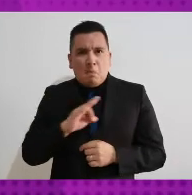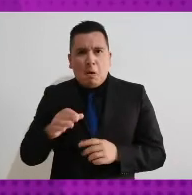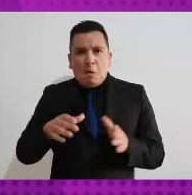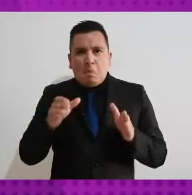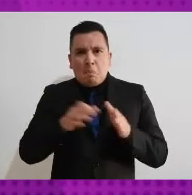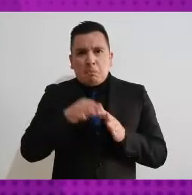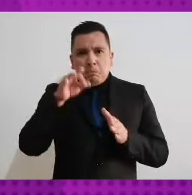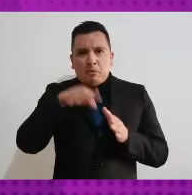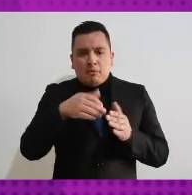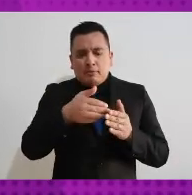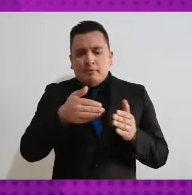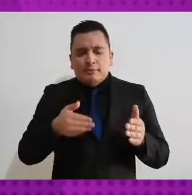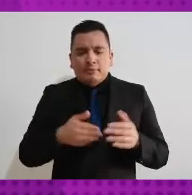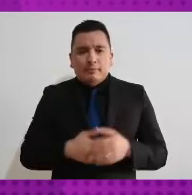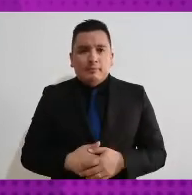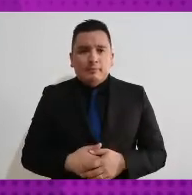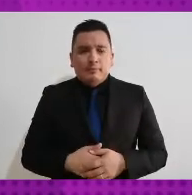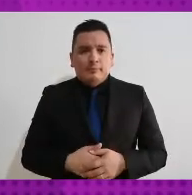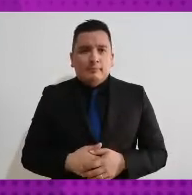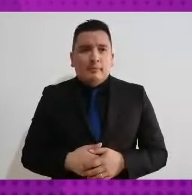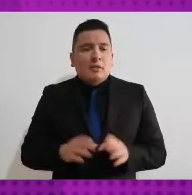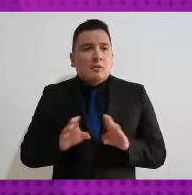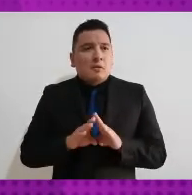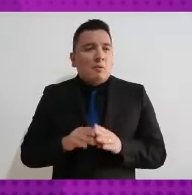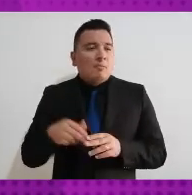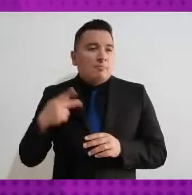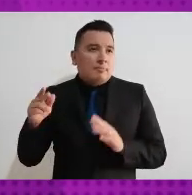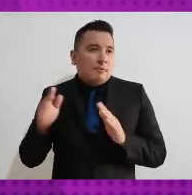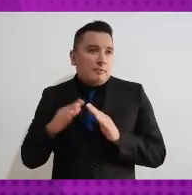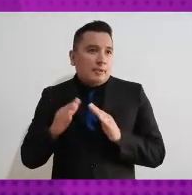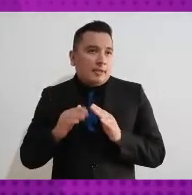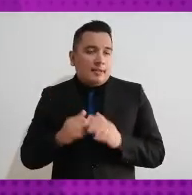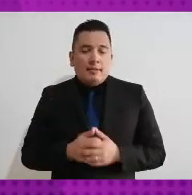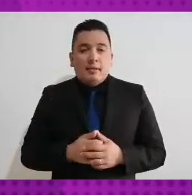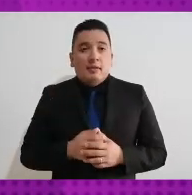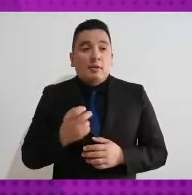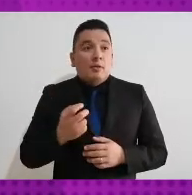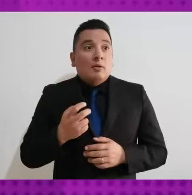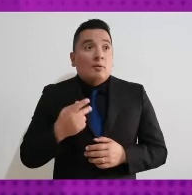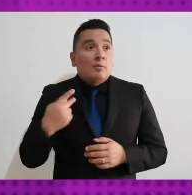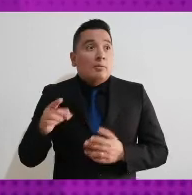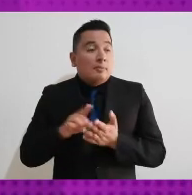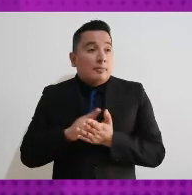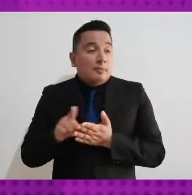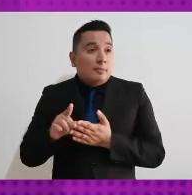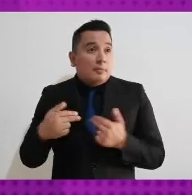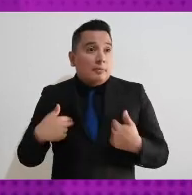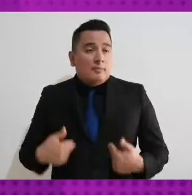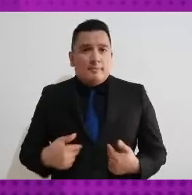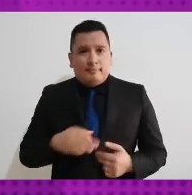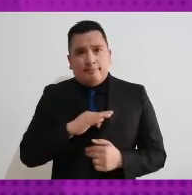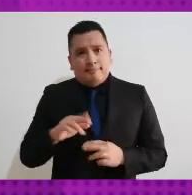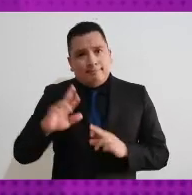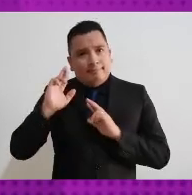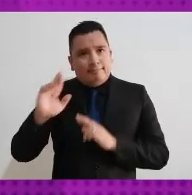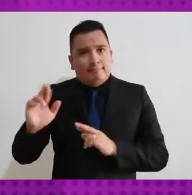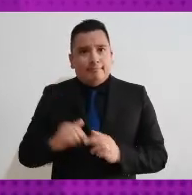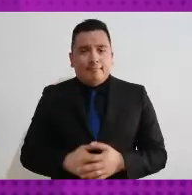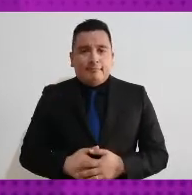votar anticipadamente desde su domicilio y se pueda garantizar con esto su derecho humano a votar